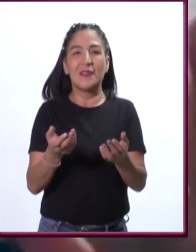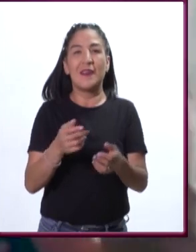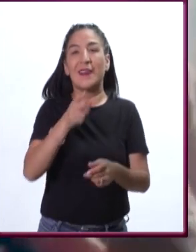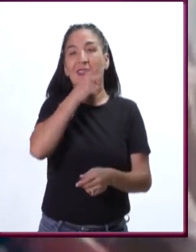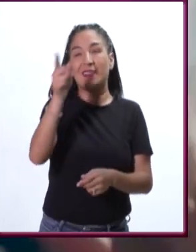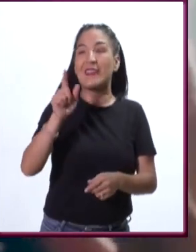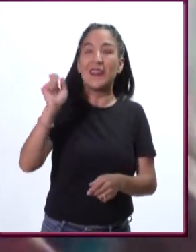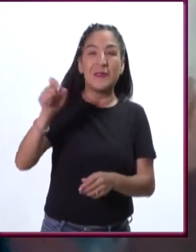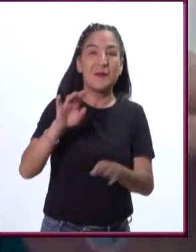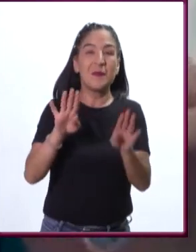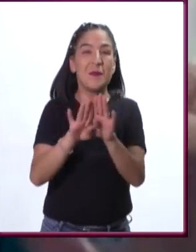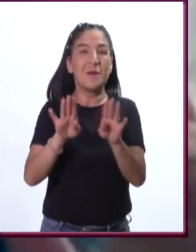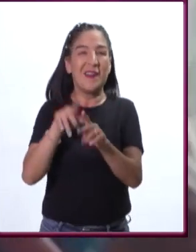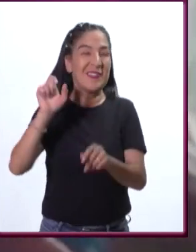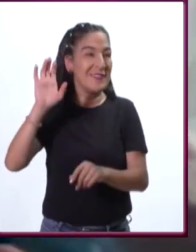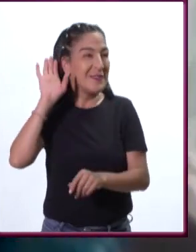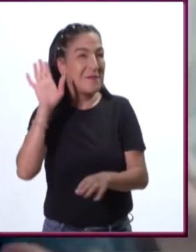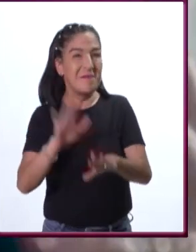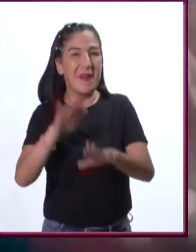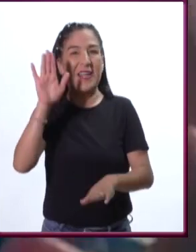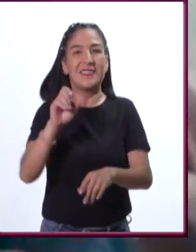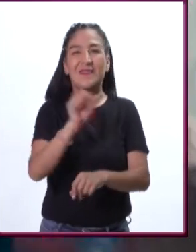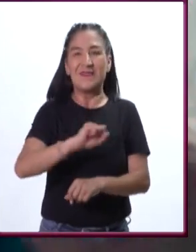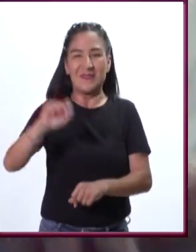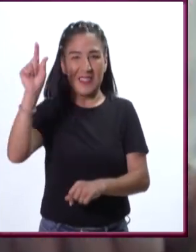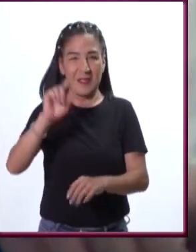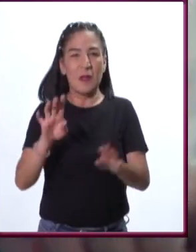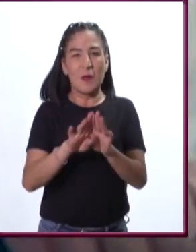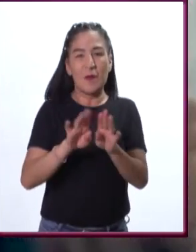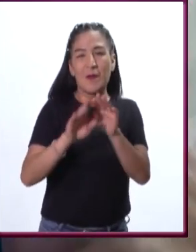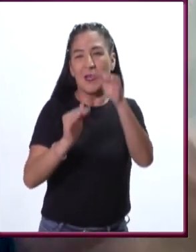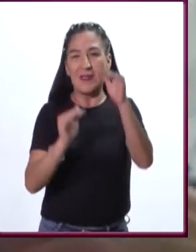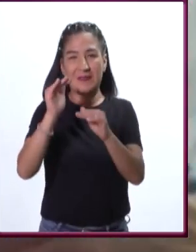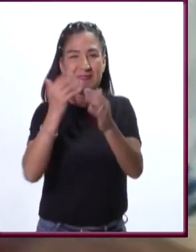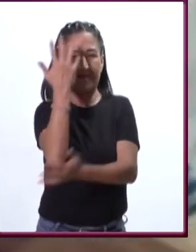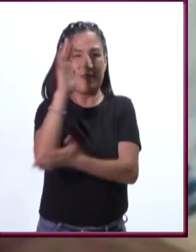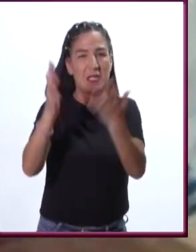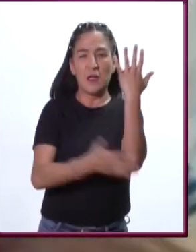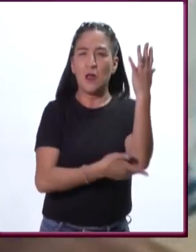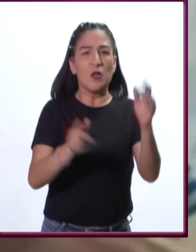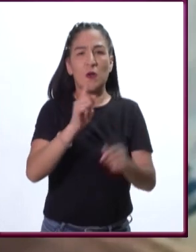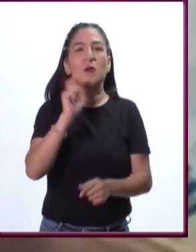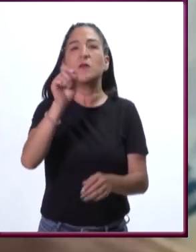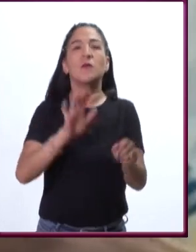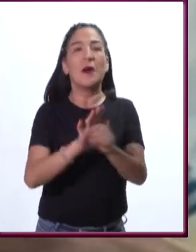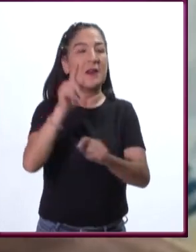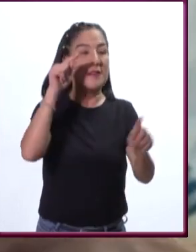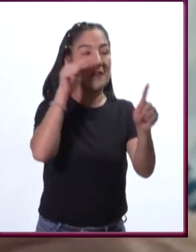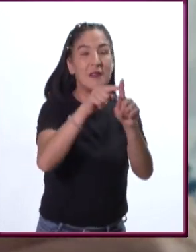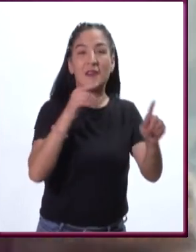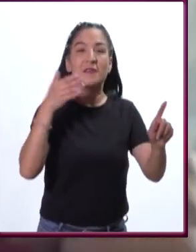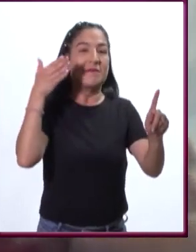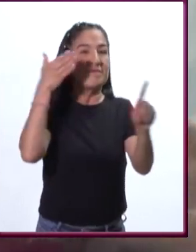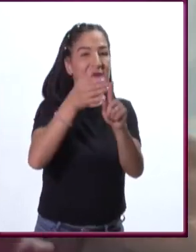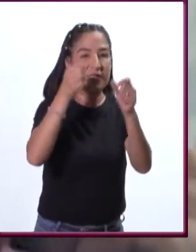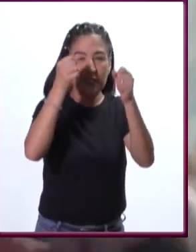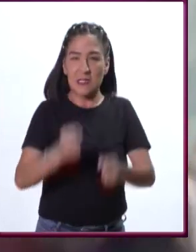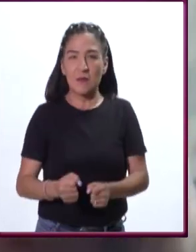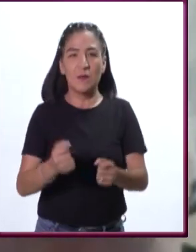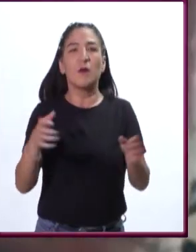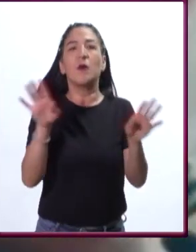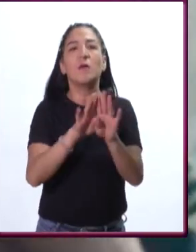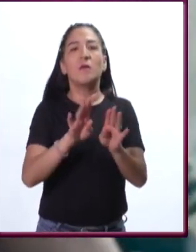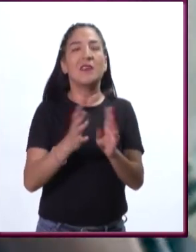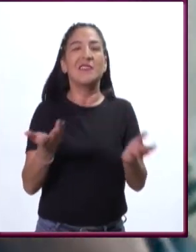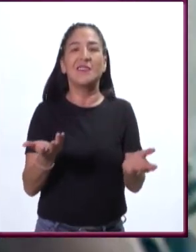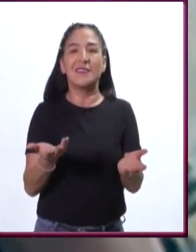famoso equilibrio de la naturaleza o equilibrio ecosistémico, no es un punto estático, no es que